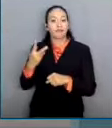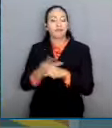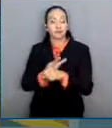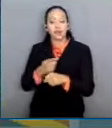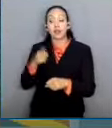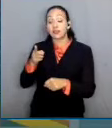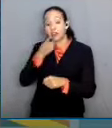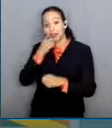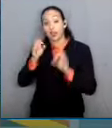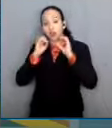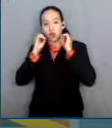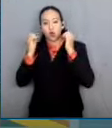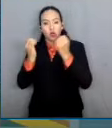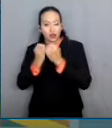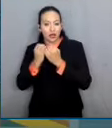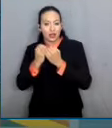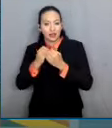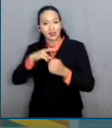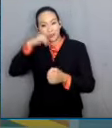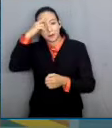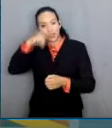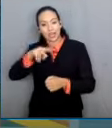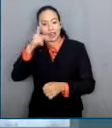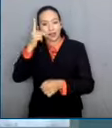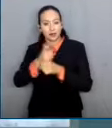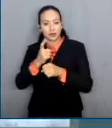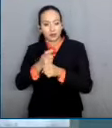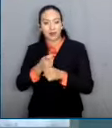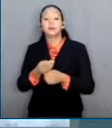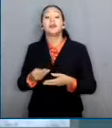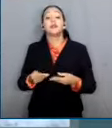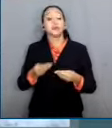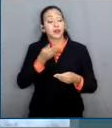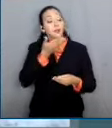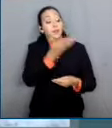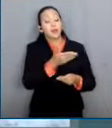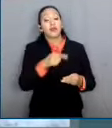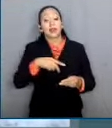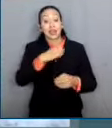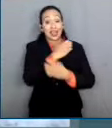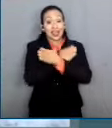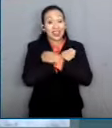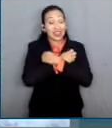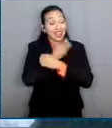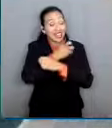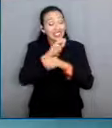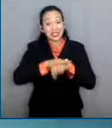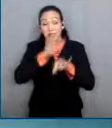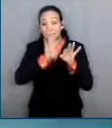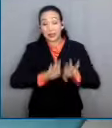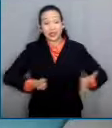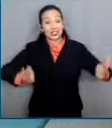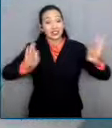Primero que hizo un llamado a que la educación ocupe un lugar prioritario en la agenda pública.